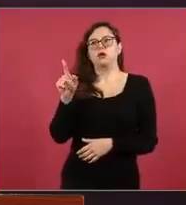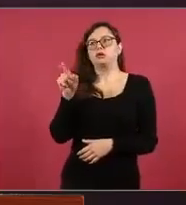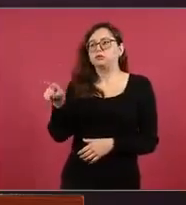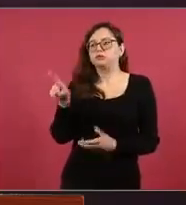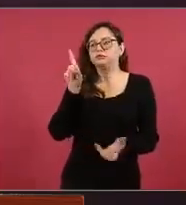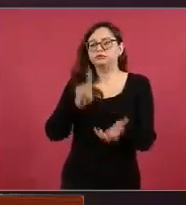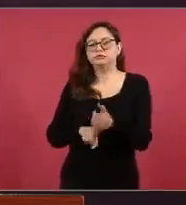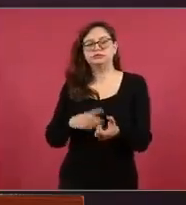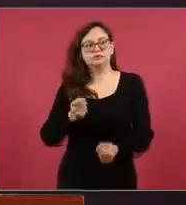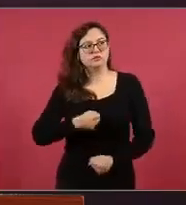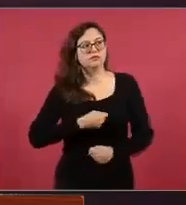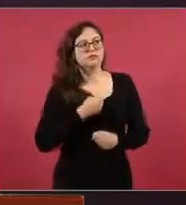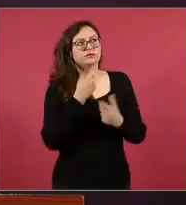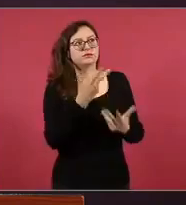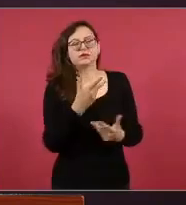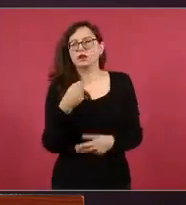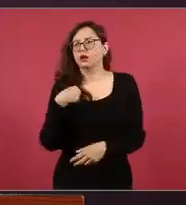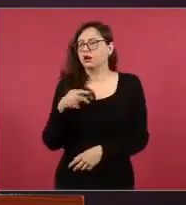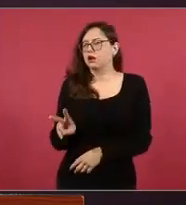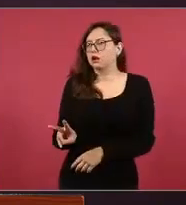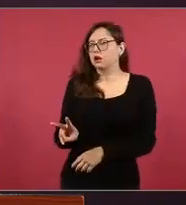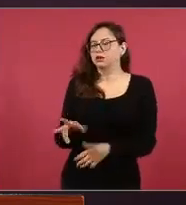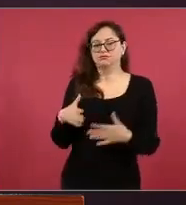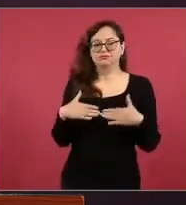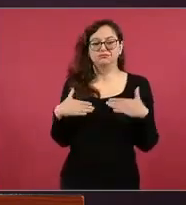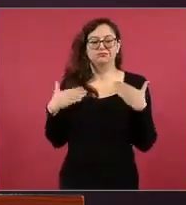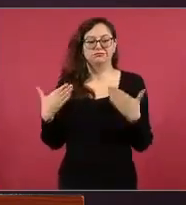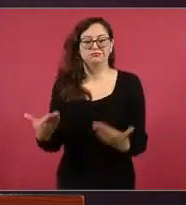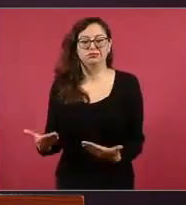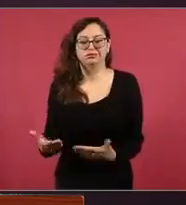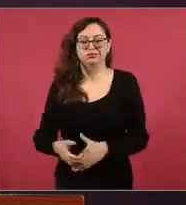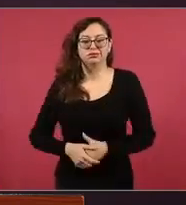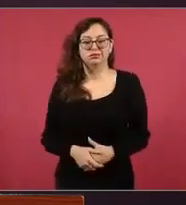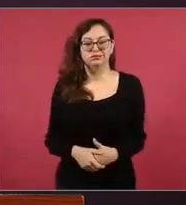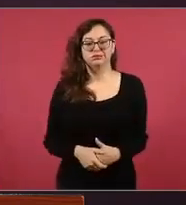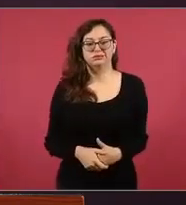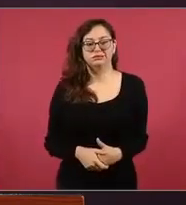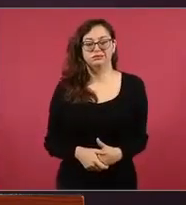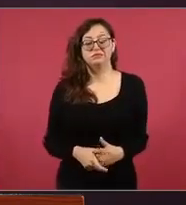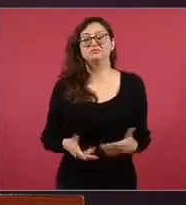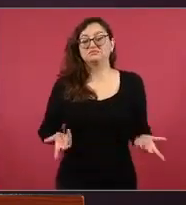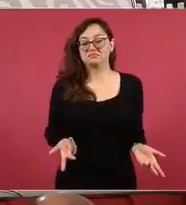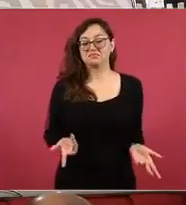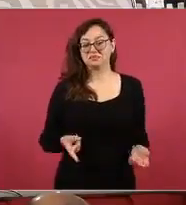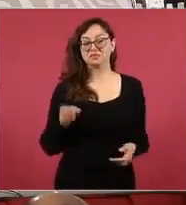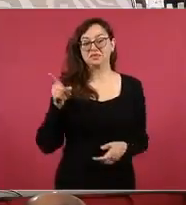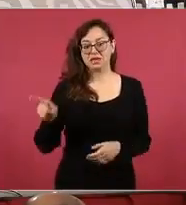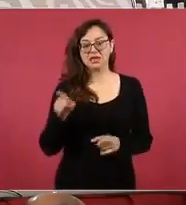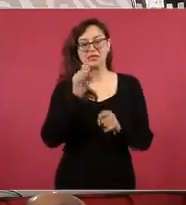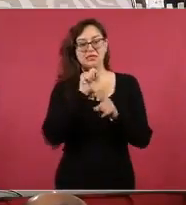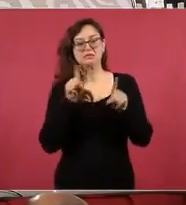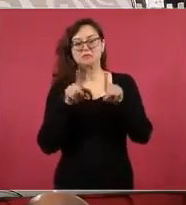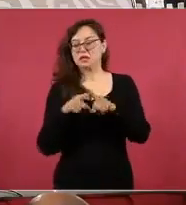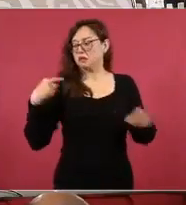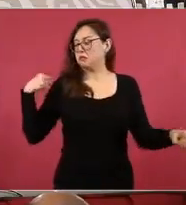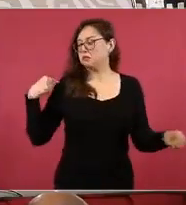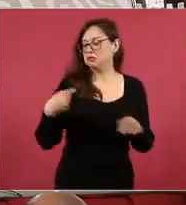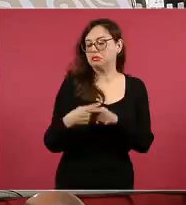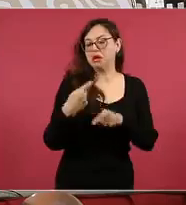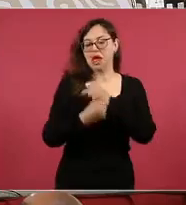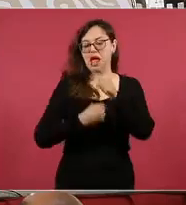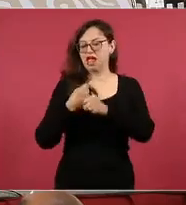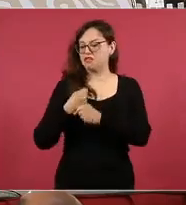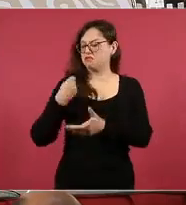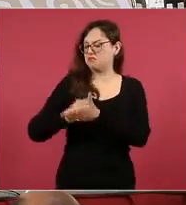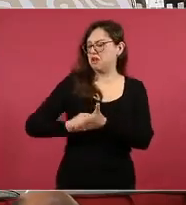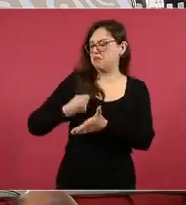y cómo lo expresa, a mí me da mucha confianza. Yo creo que es una… ella viene también de la lucha democrática y por la justicia en